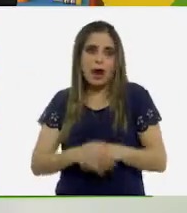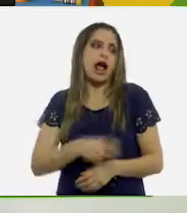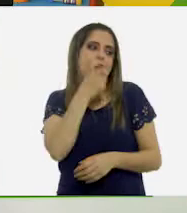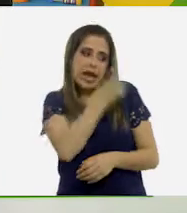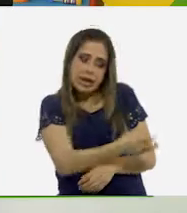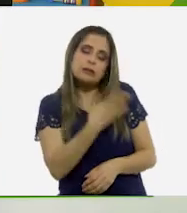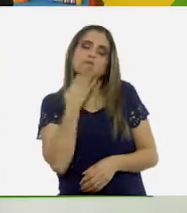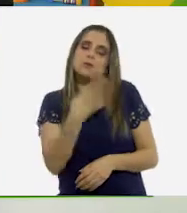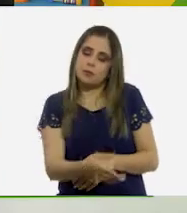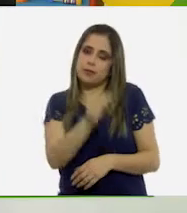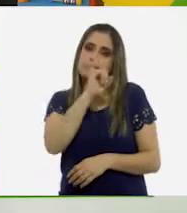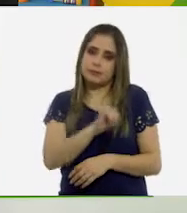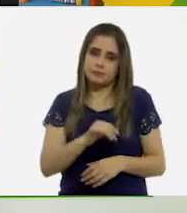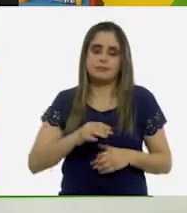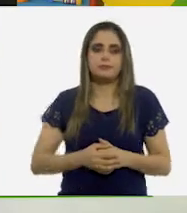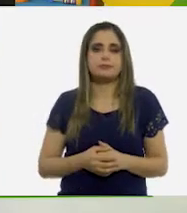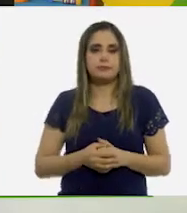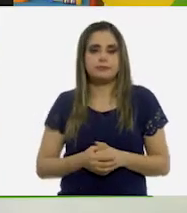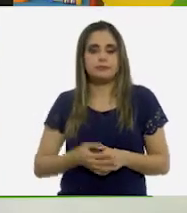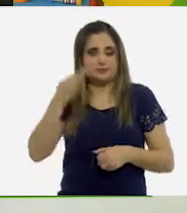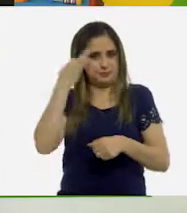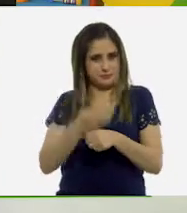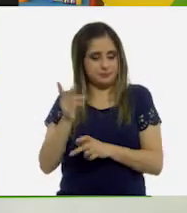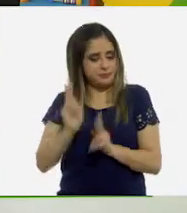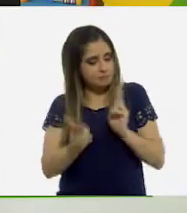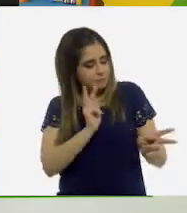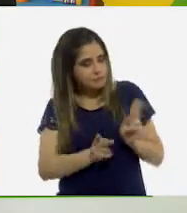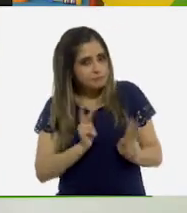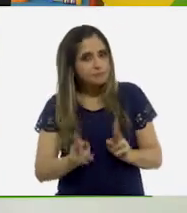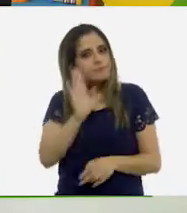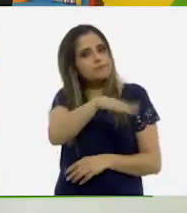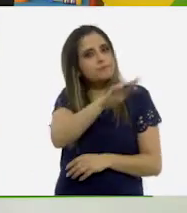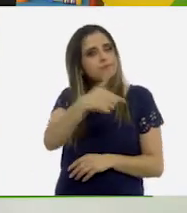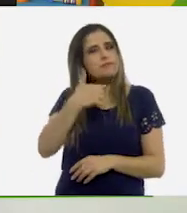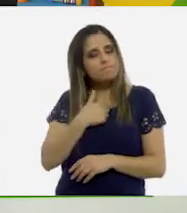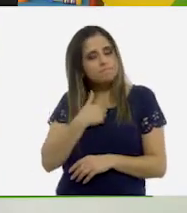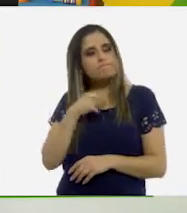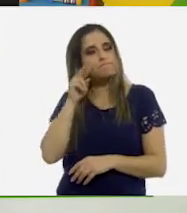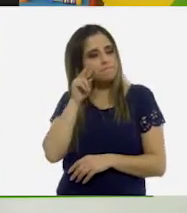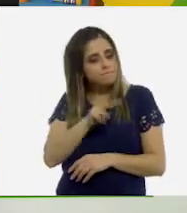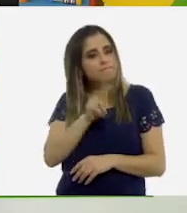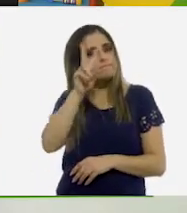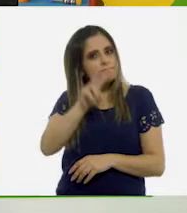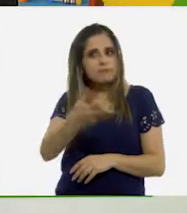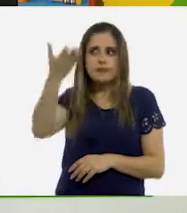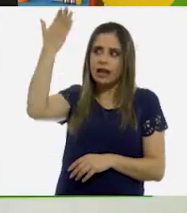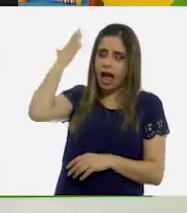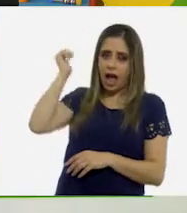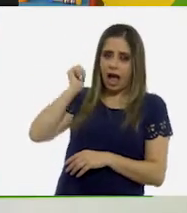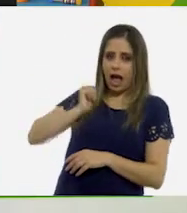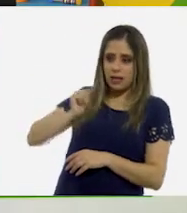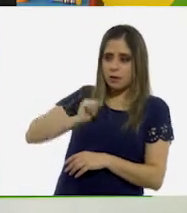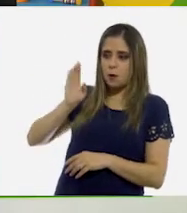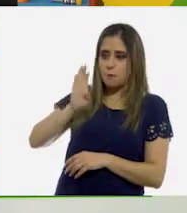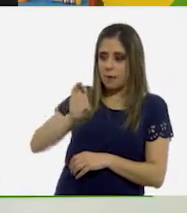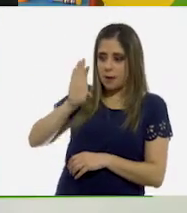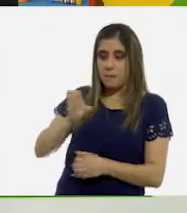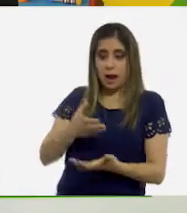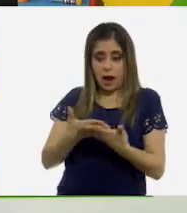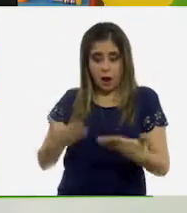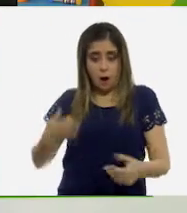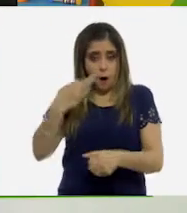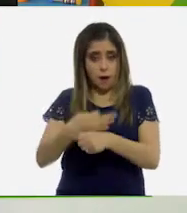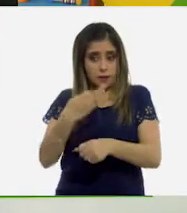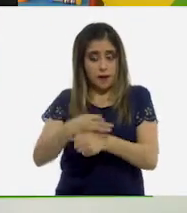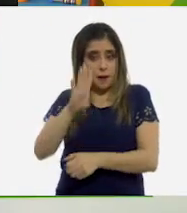reusables! Con lo que hemos estado platicando, ¿saben qué? Me doy cuenta de los cambios que han existido en las formas de vida